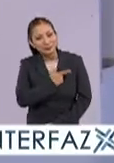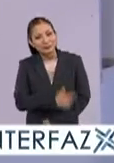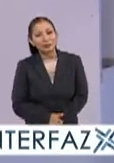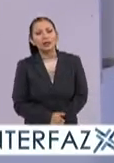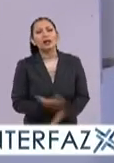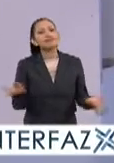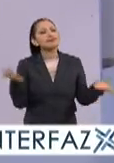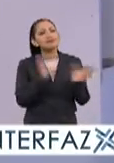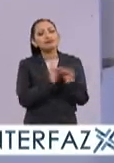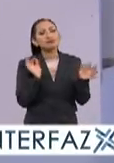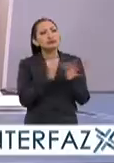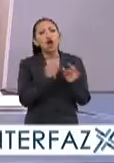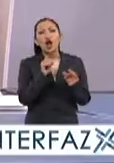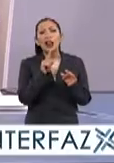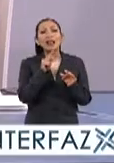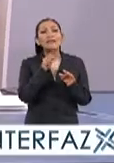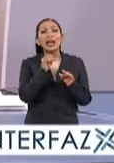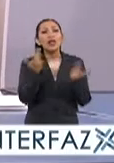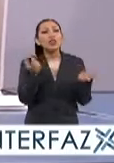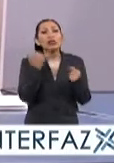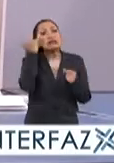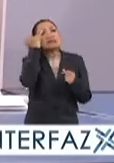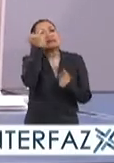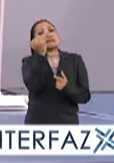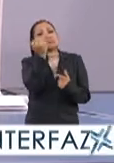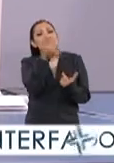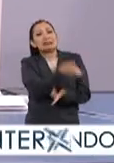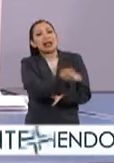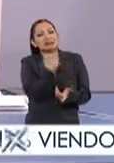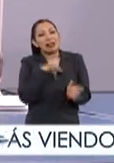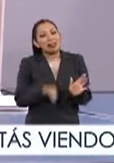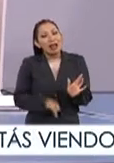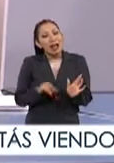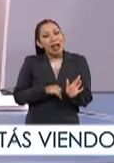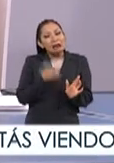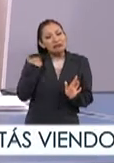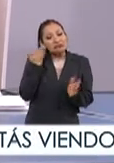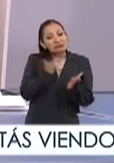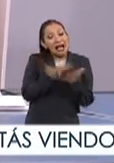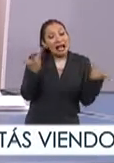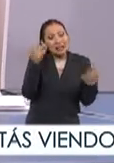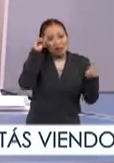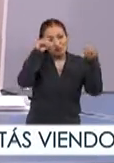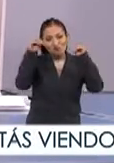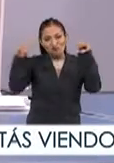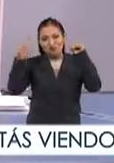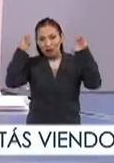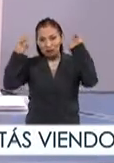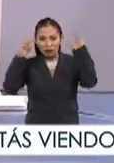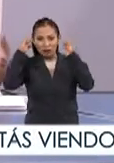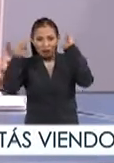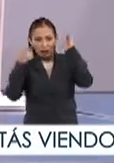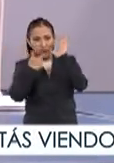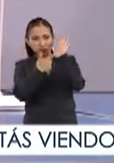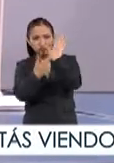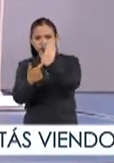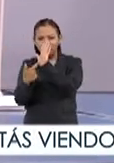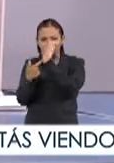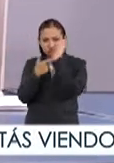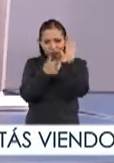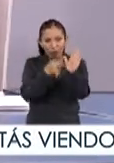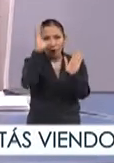Cuéntanos Olivia ¿De dónde surge el interés la iniciativa de hacer esta exposición que pues muestra